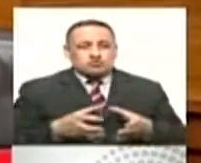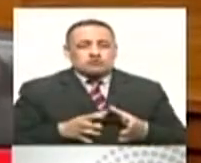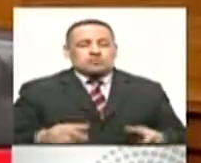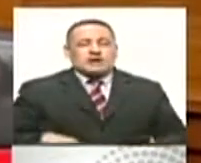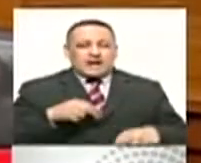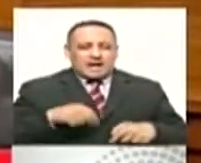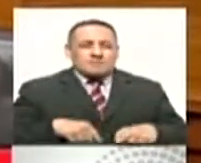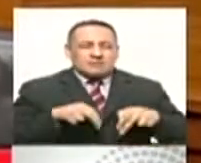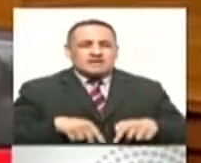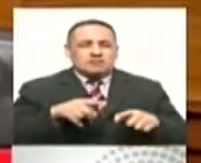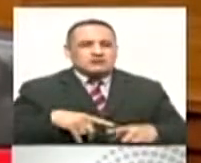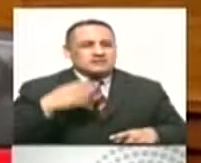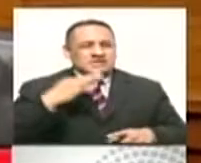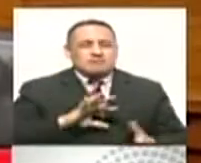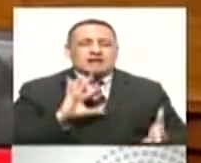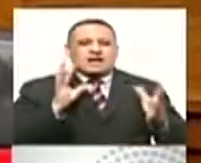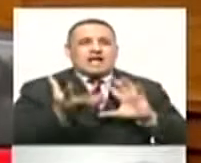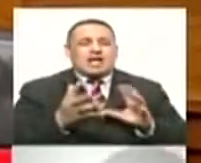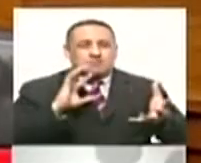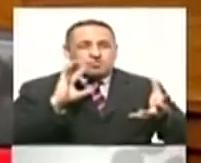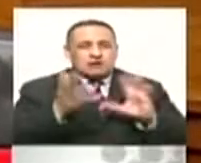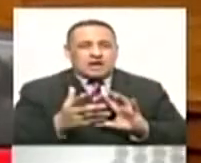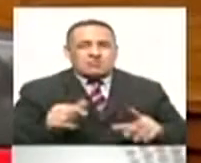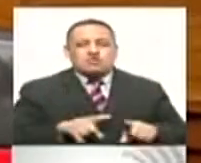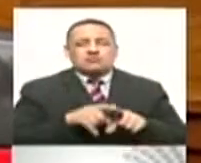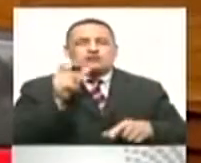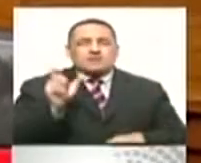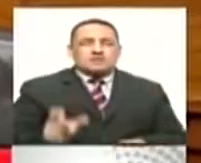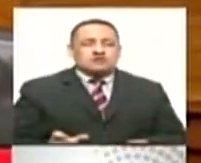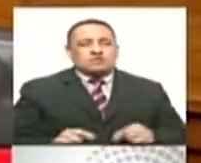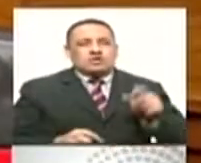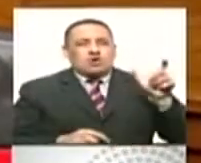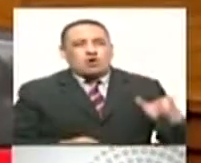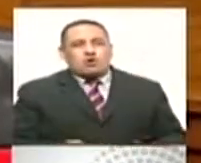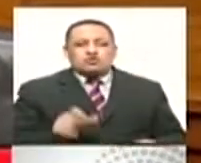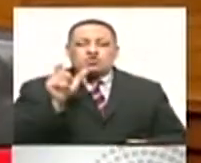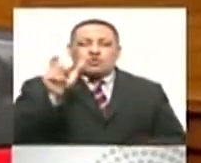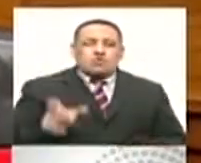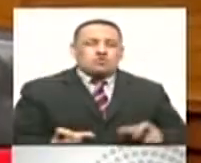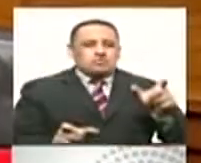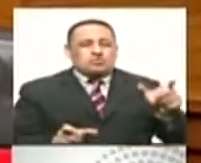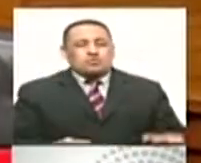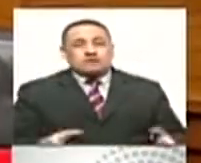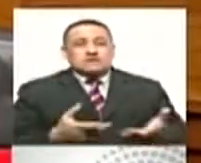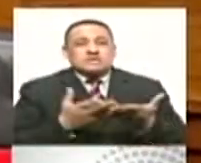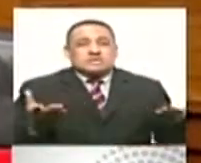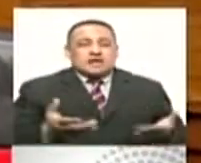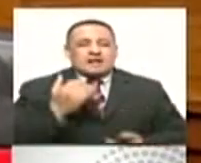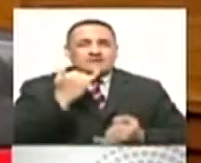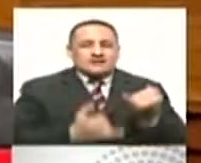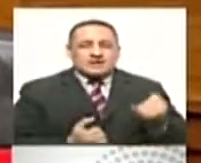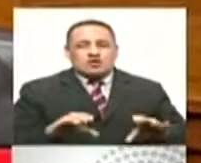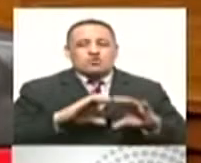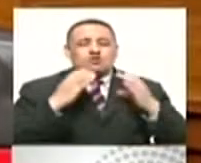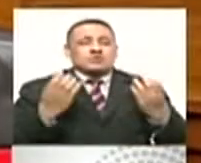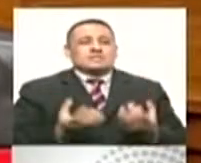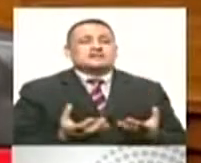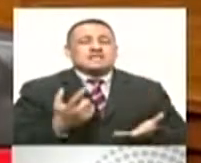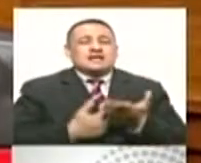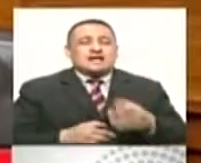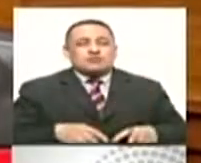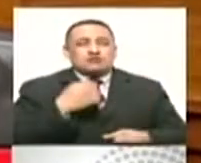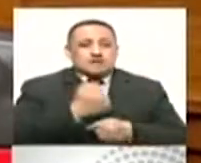estrategias diferenciadas para poder llegar a la población. Hay zonas donde los vacunatones funcionan y donde